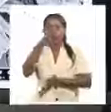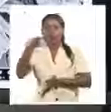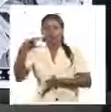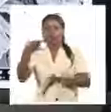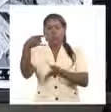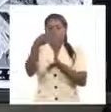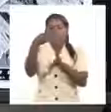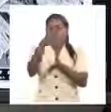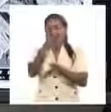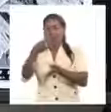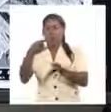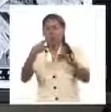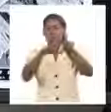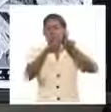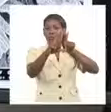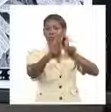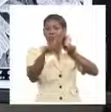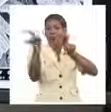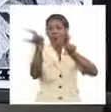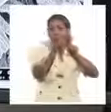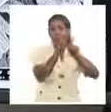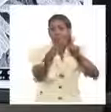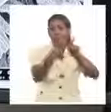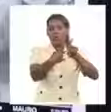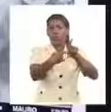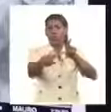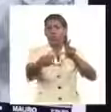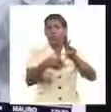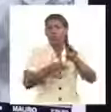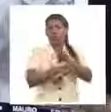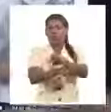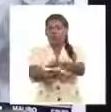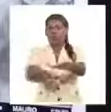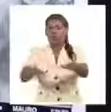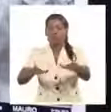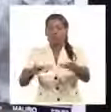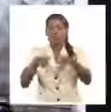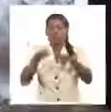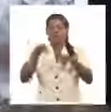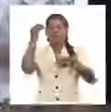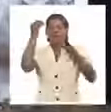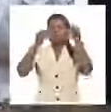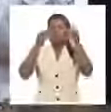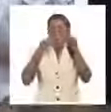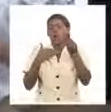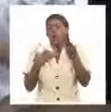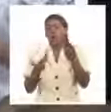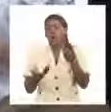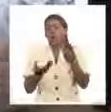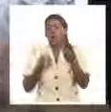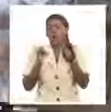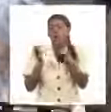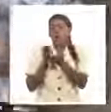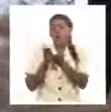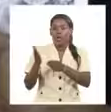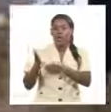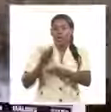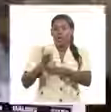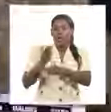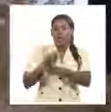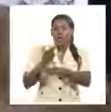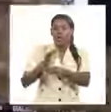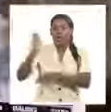las ventajas de este proyecto? ¿De qué manera impulsar en Cuba los estudios desde las ciencias básicas sobre la energía solar